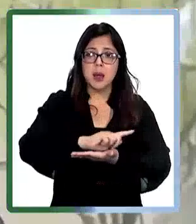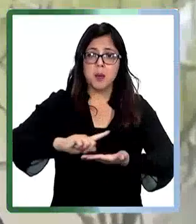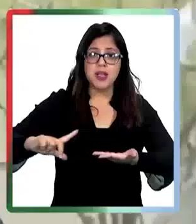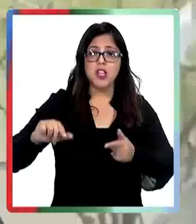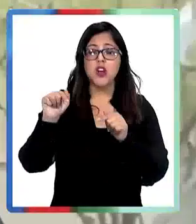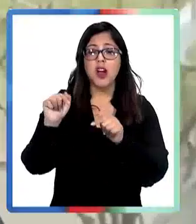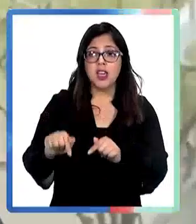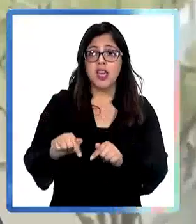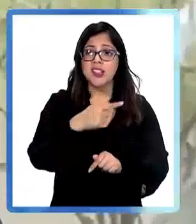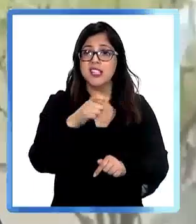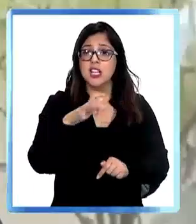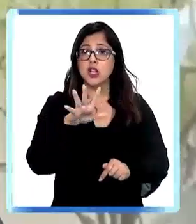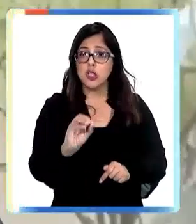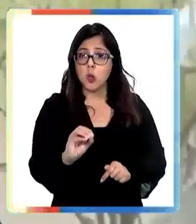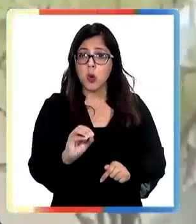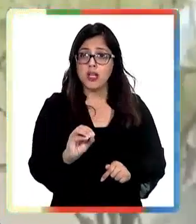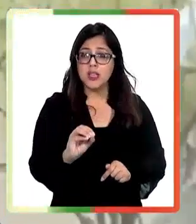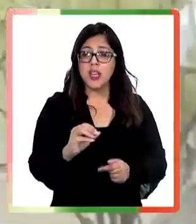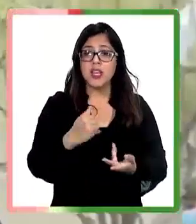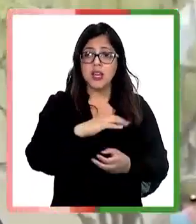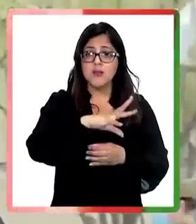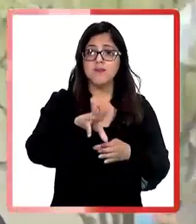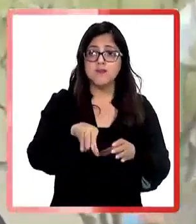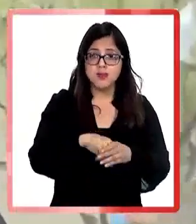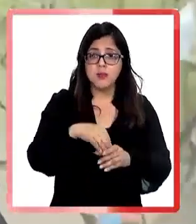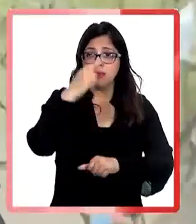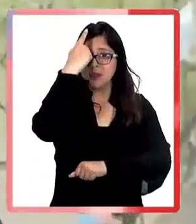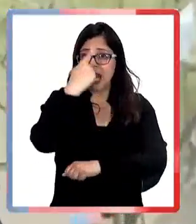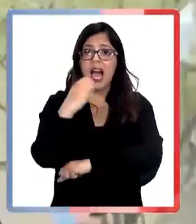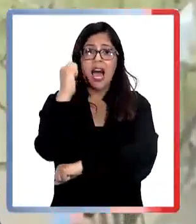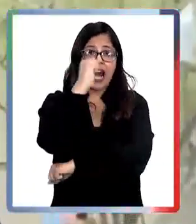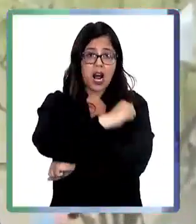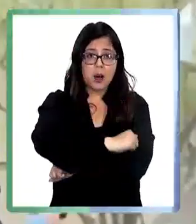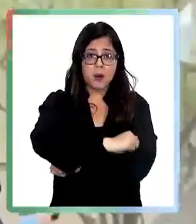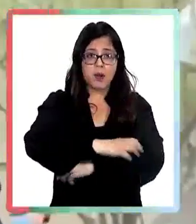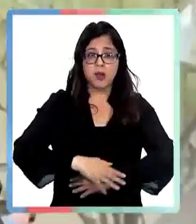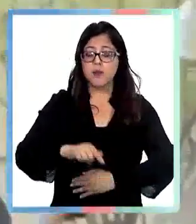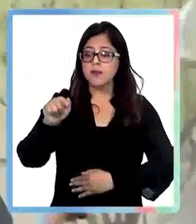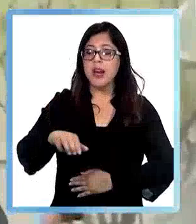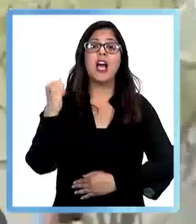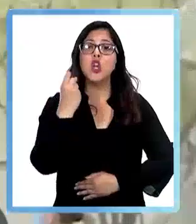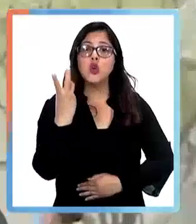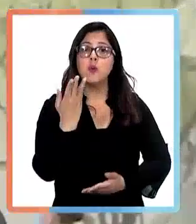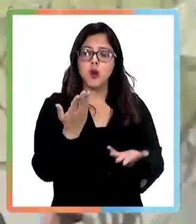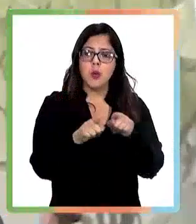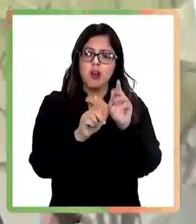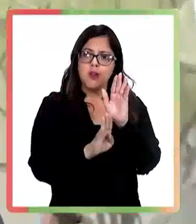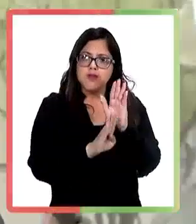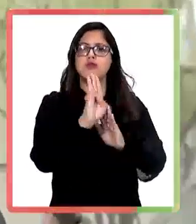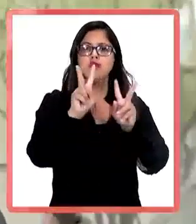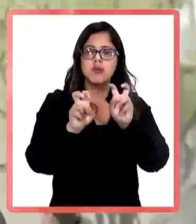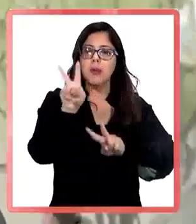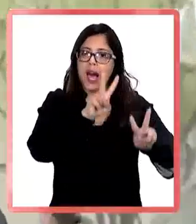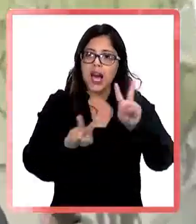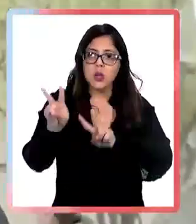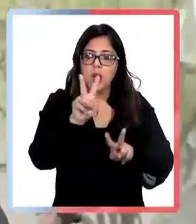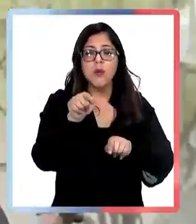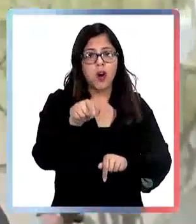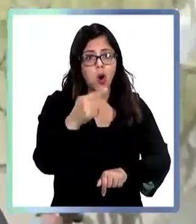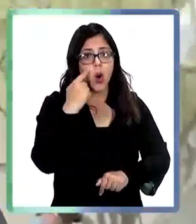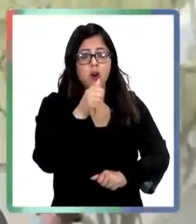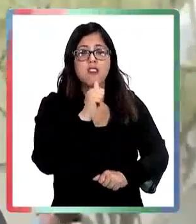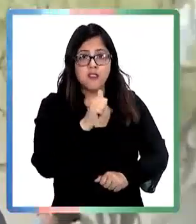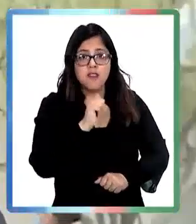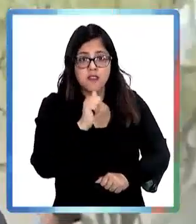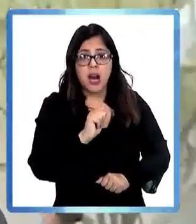materia de turismo, todavía no alcanzamos al lugar donde estábamos antes de la pandemia y nuestro objetivo tiene que ir mucho más allá. Chile está inserto en el mundo